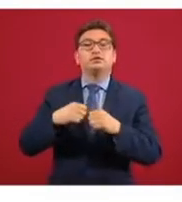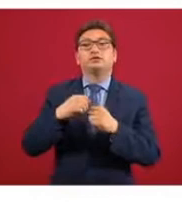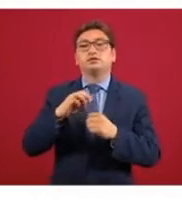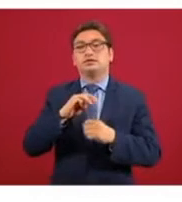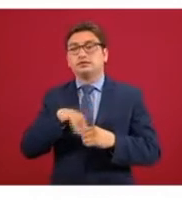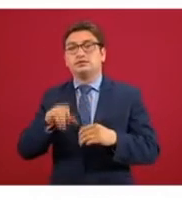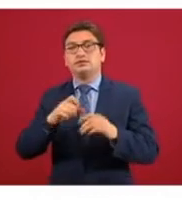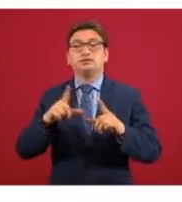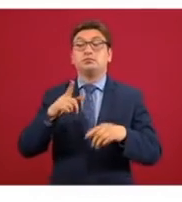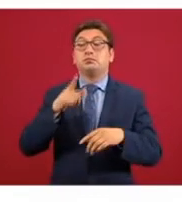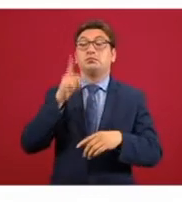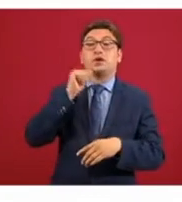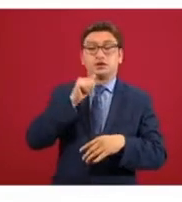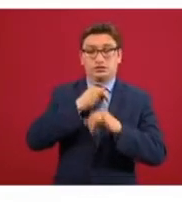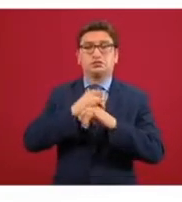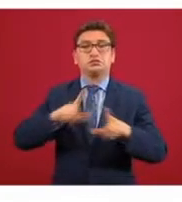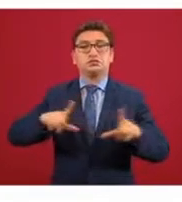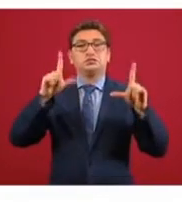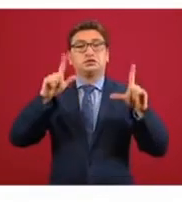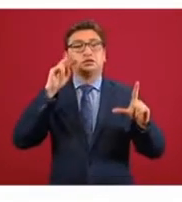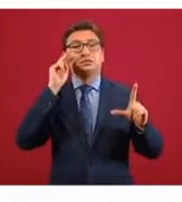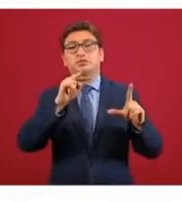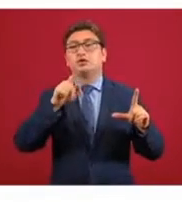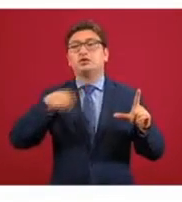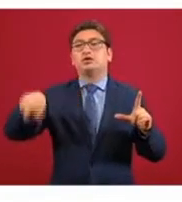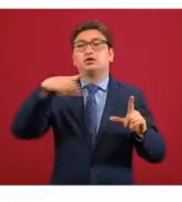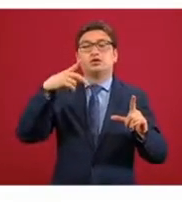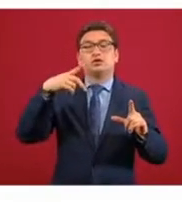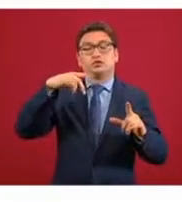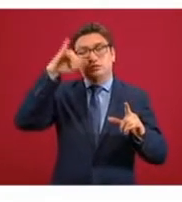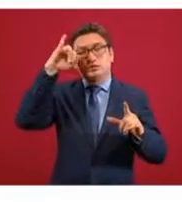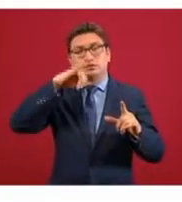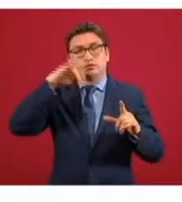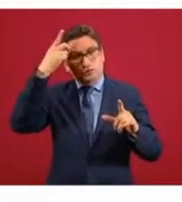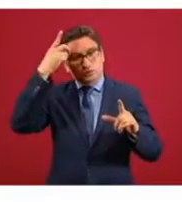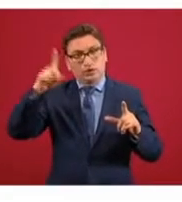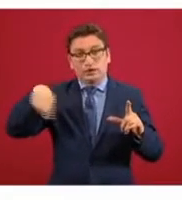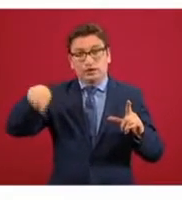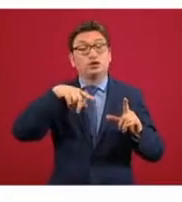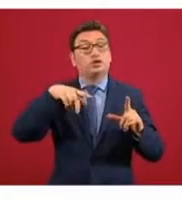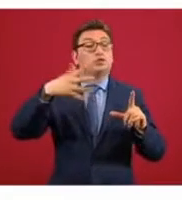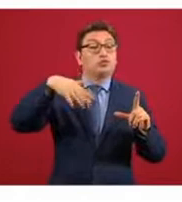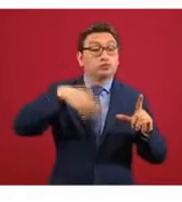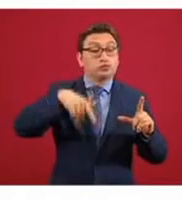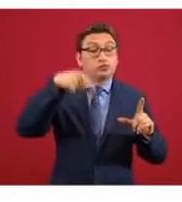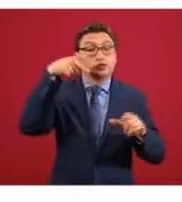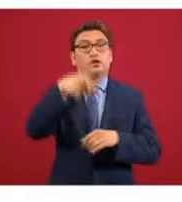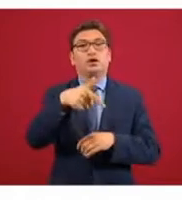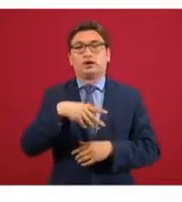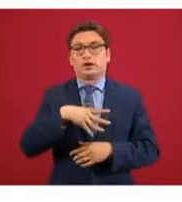y ahí se van a buscar y si están en la página